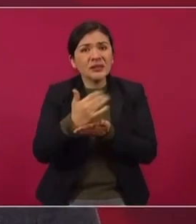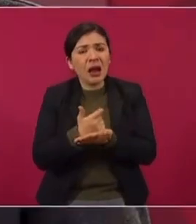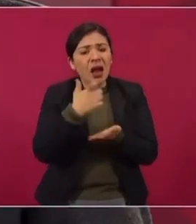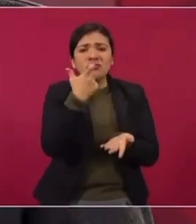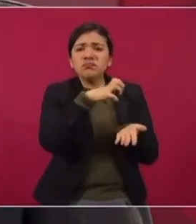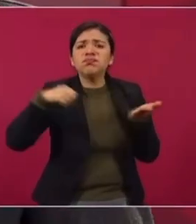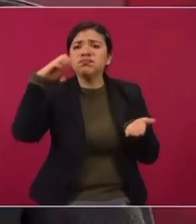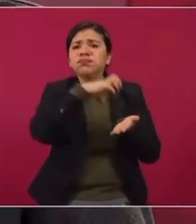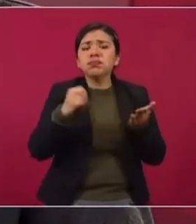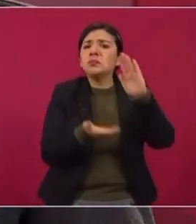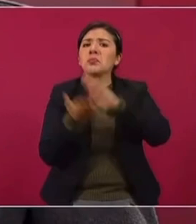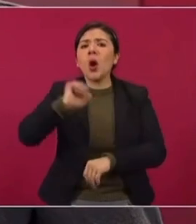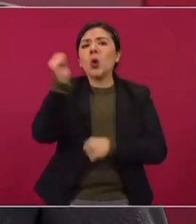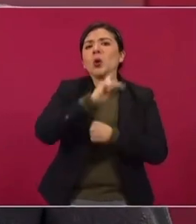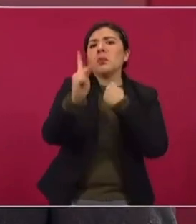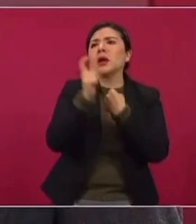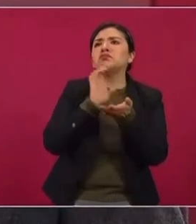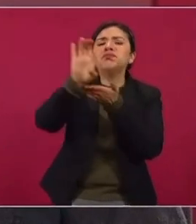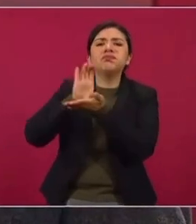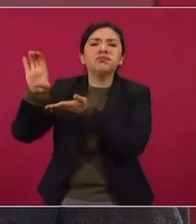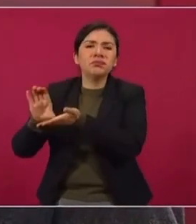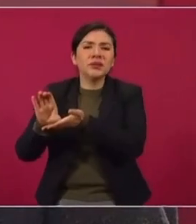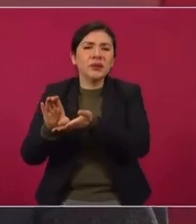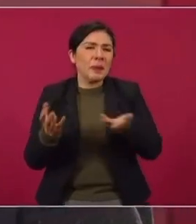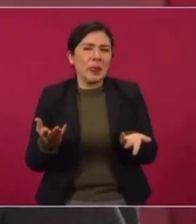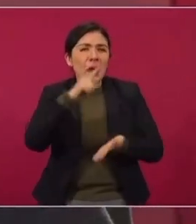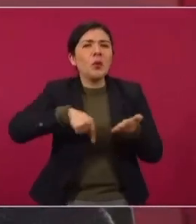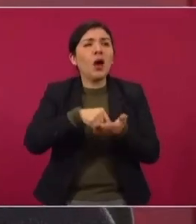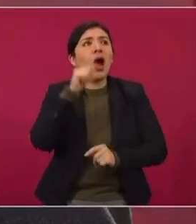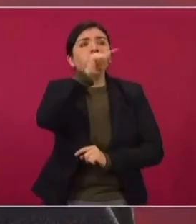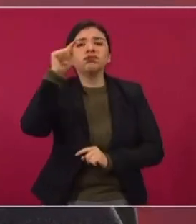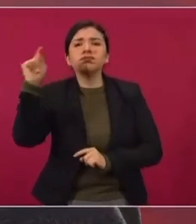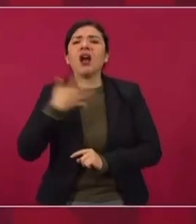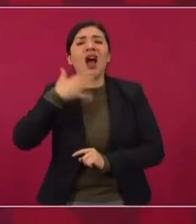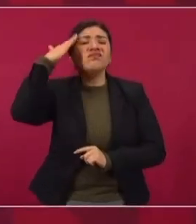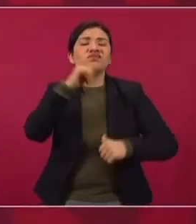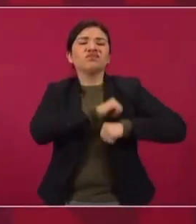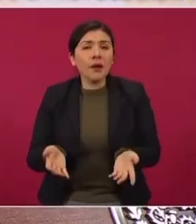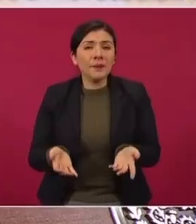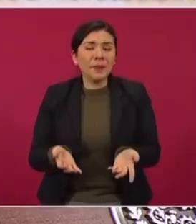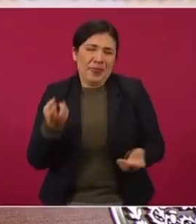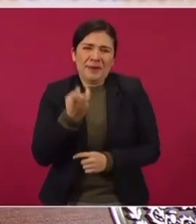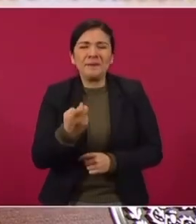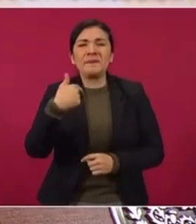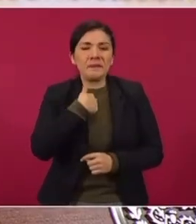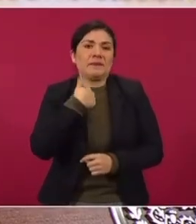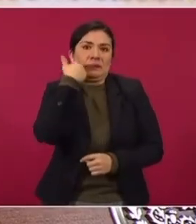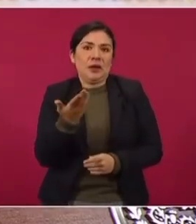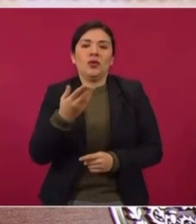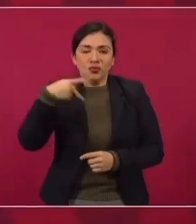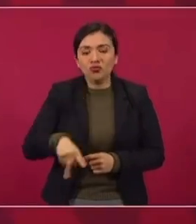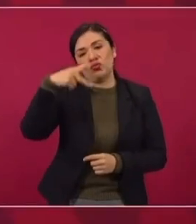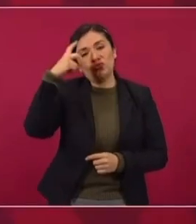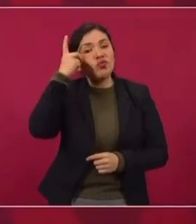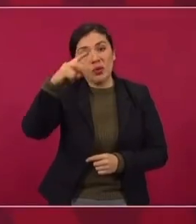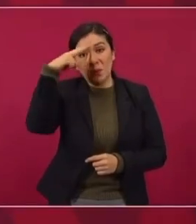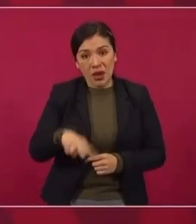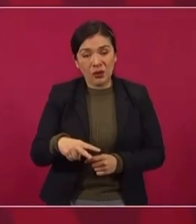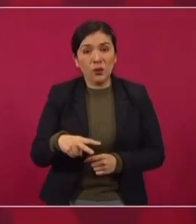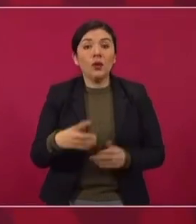sino se van a los lugares donde están las sedes, las matrices. Queremos por eso que sean mexicanos,